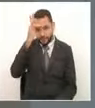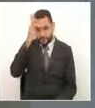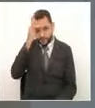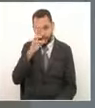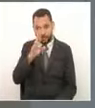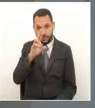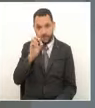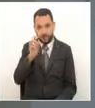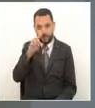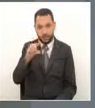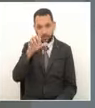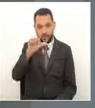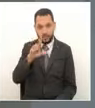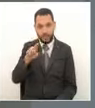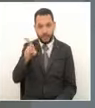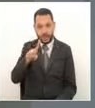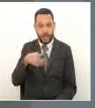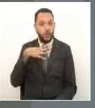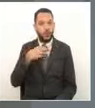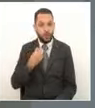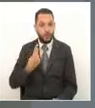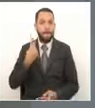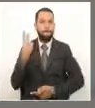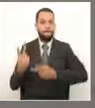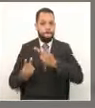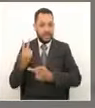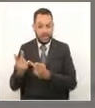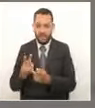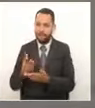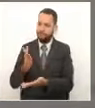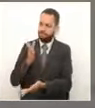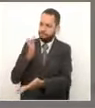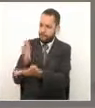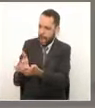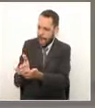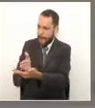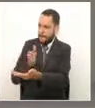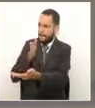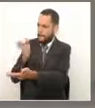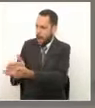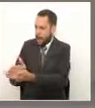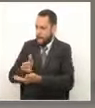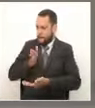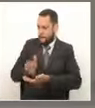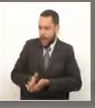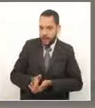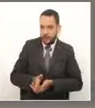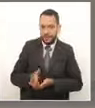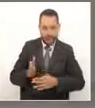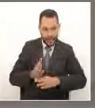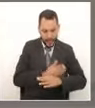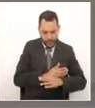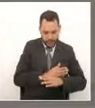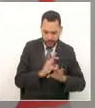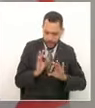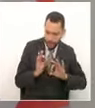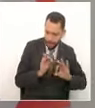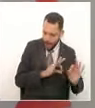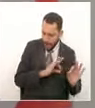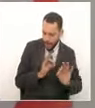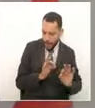Rosales sino todas las demás clínicas y los hospitales públicos del departamento desde la fase de preparación los